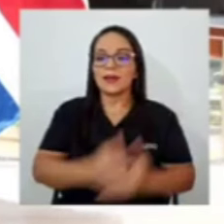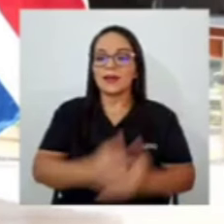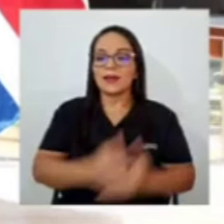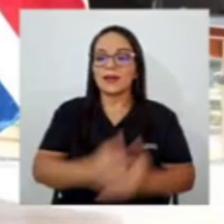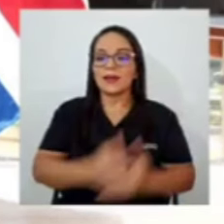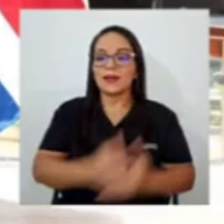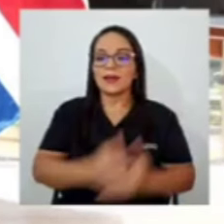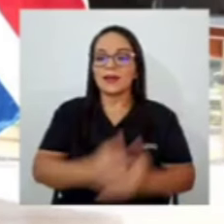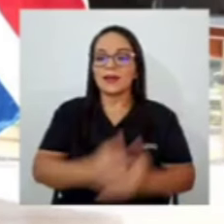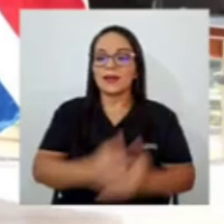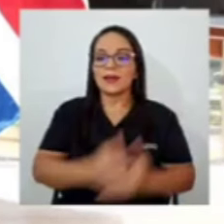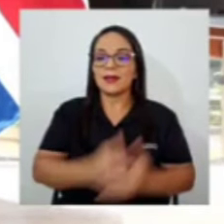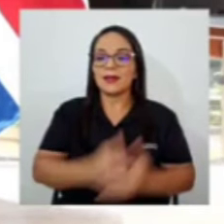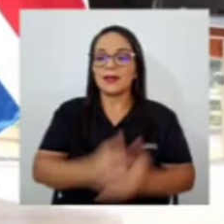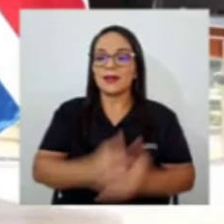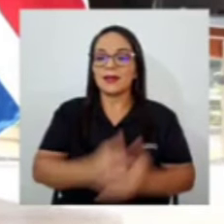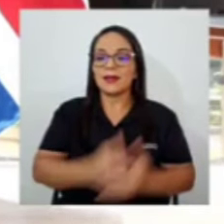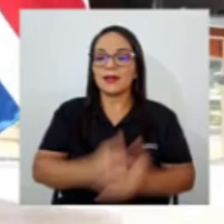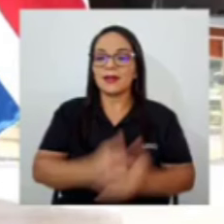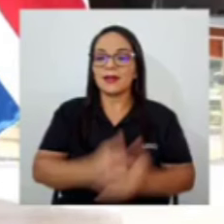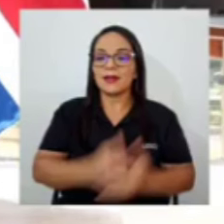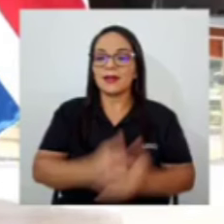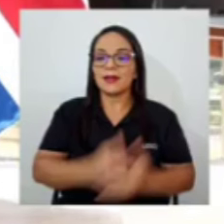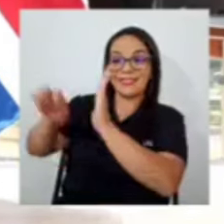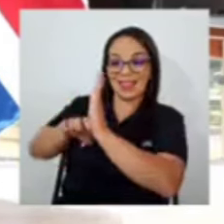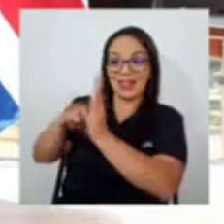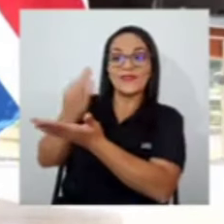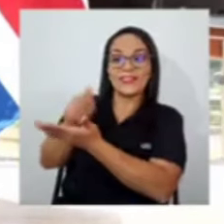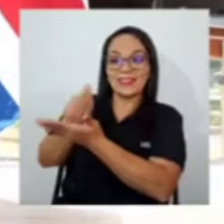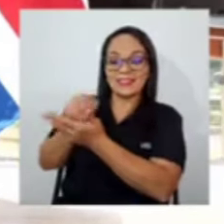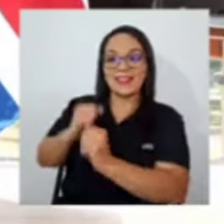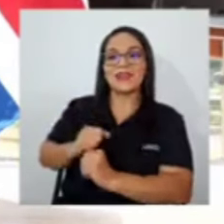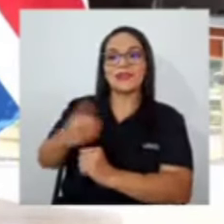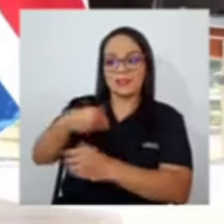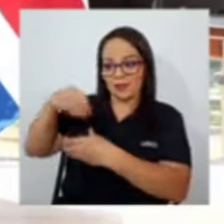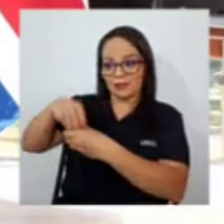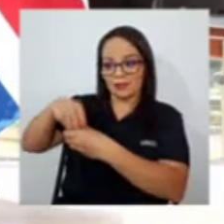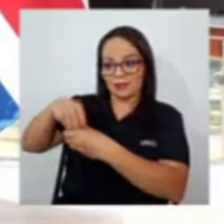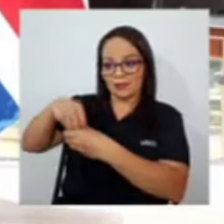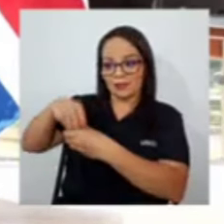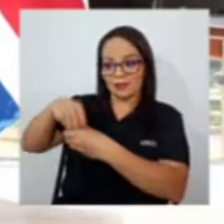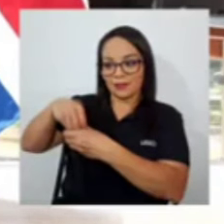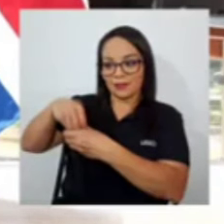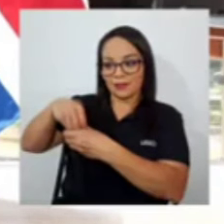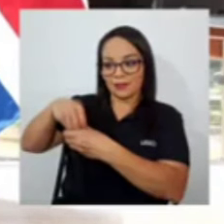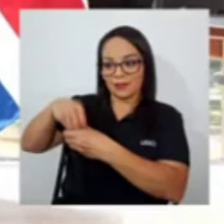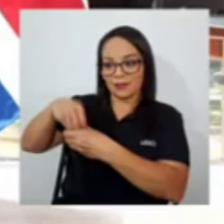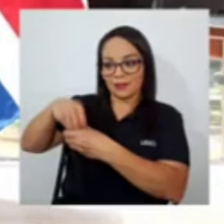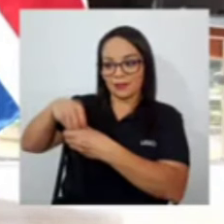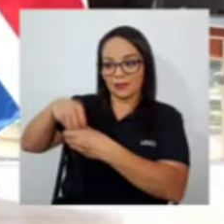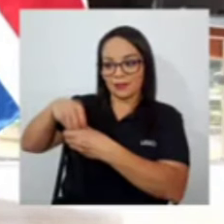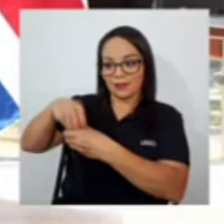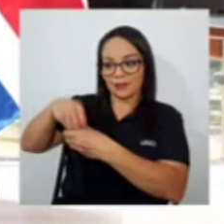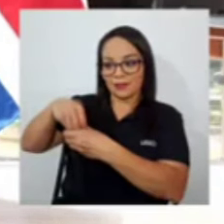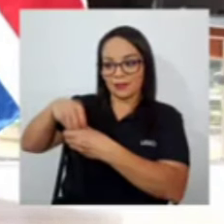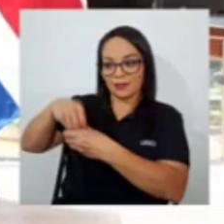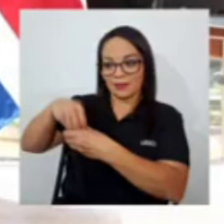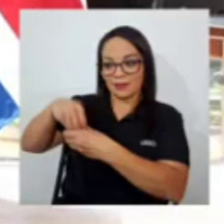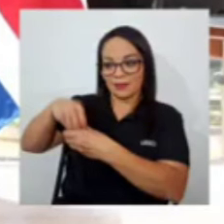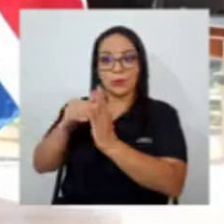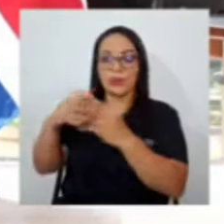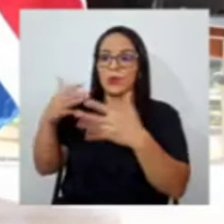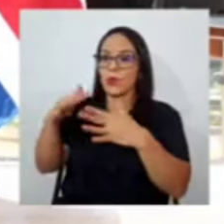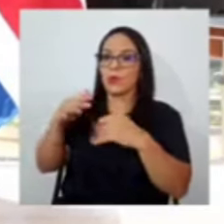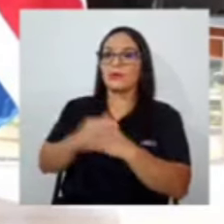los estados financieros, tienen una reserva de 400 mil millones de colones y estos 23 mil valen cada centavo